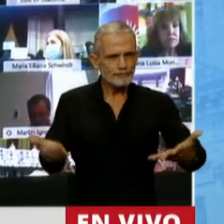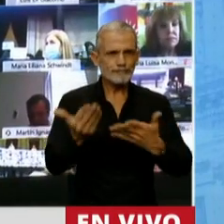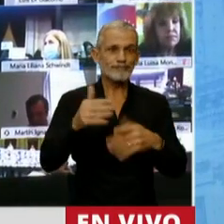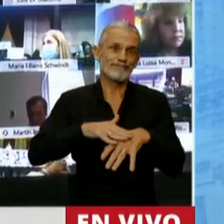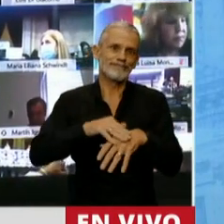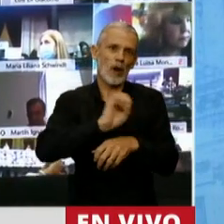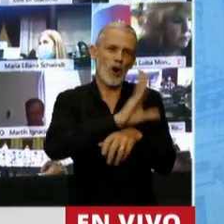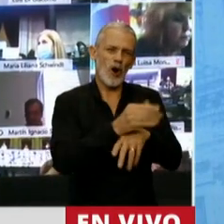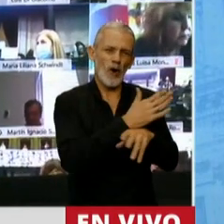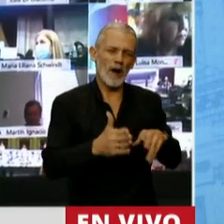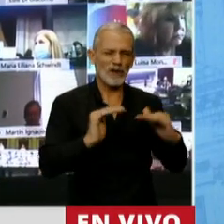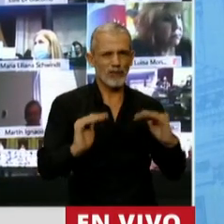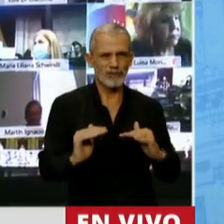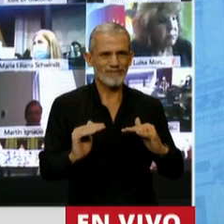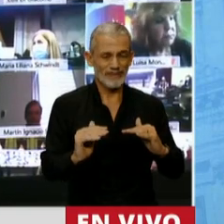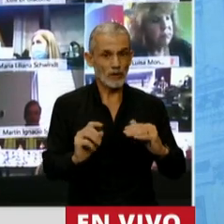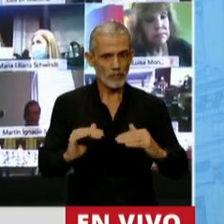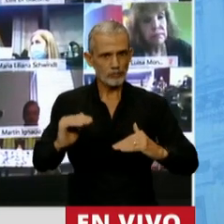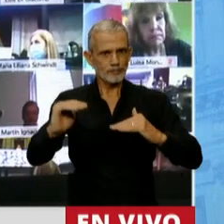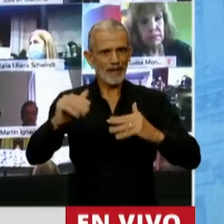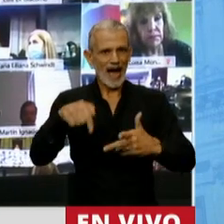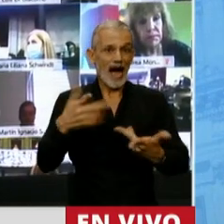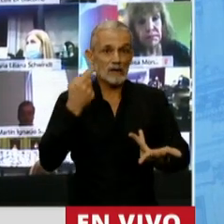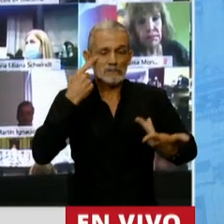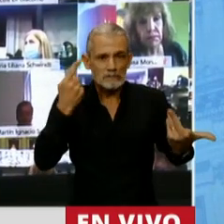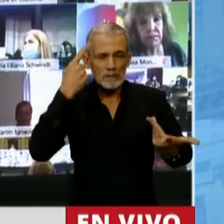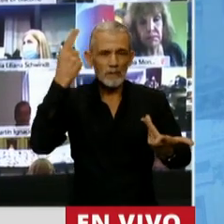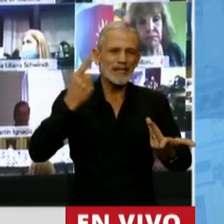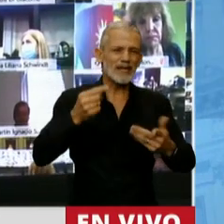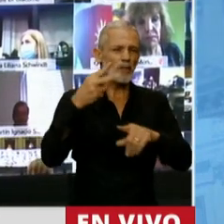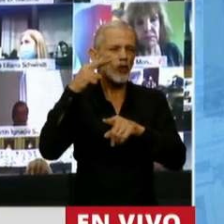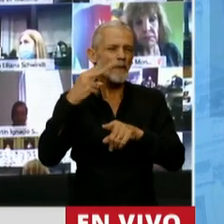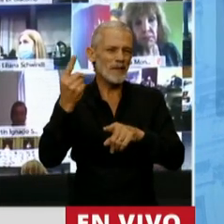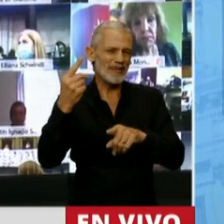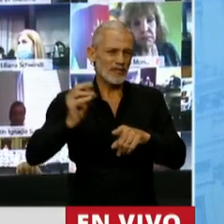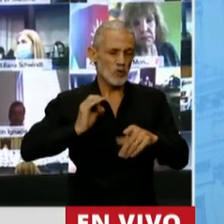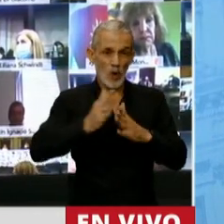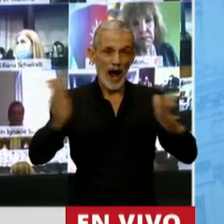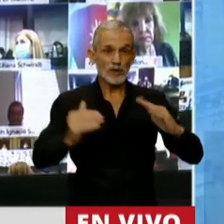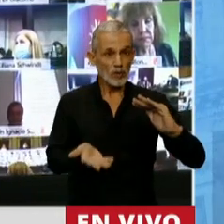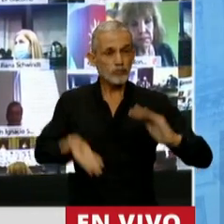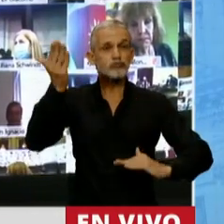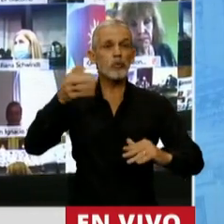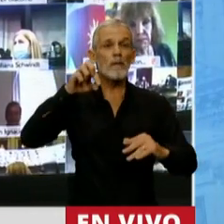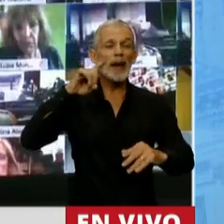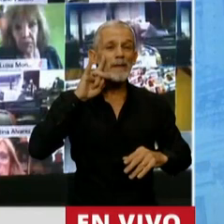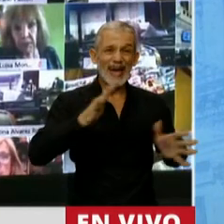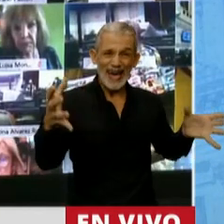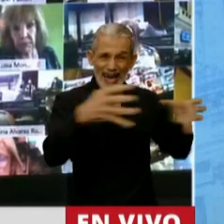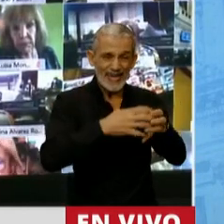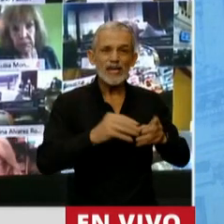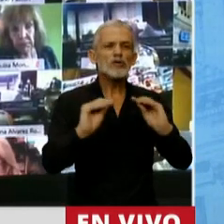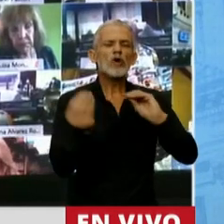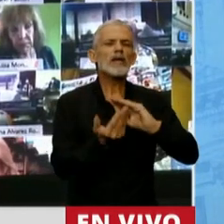pandemia. Así estamos previendo para el 2021 un crecimiento del PBI del